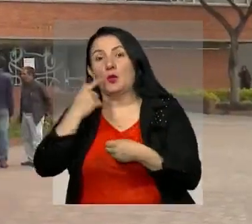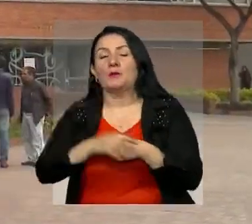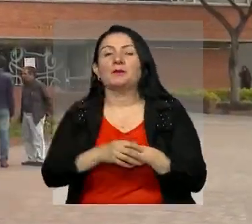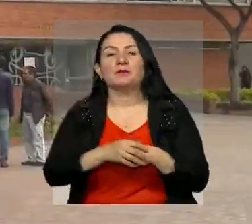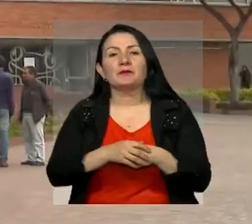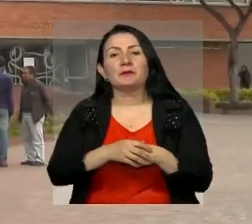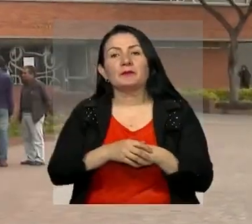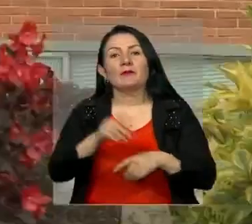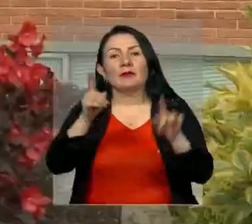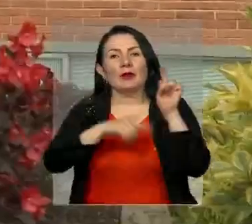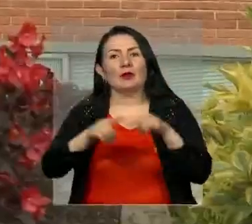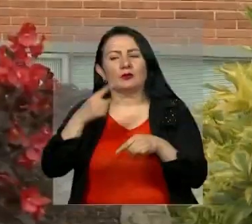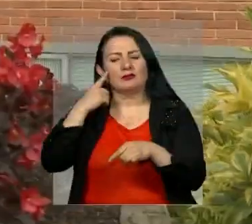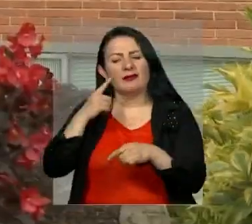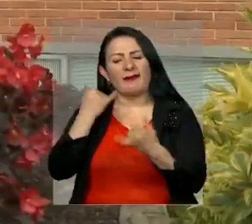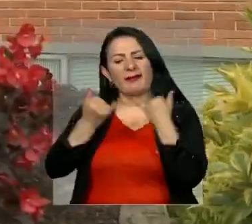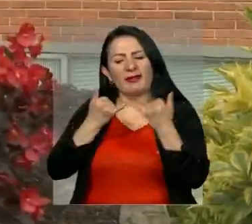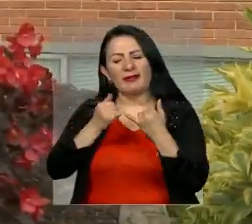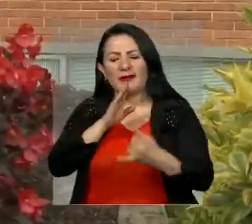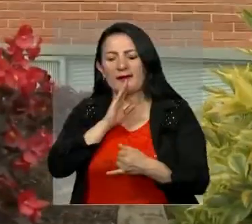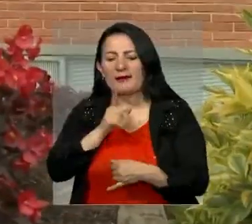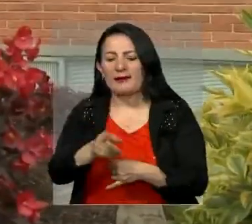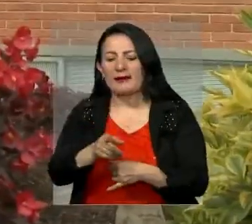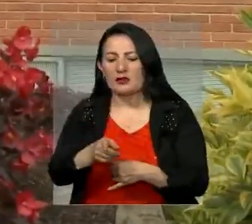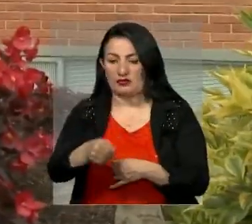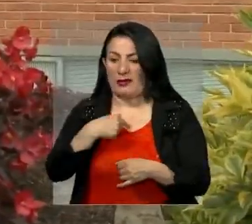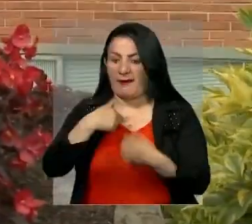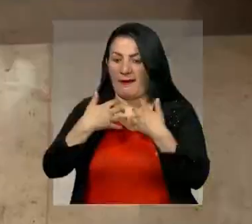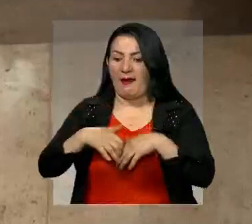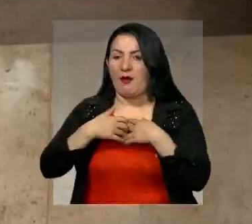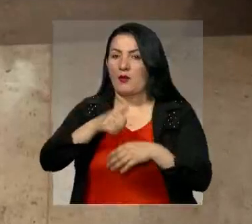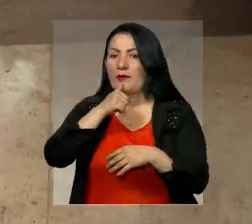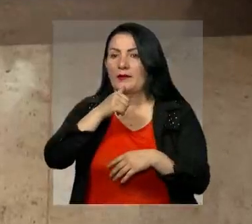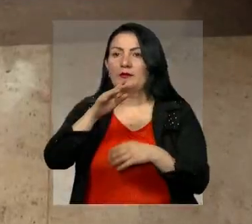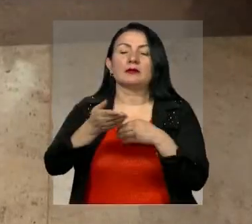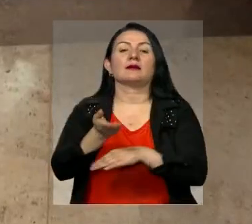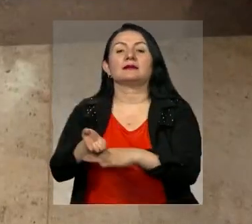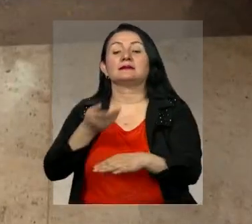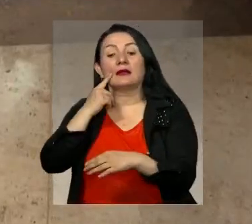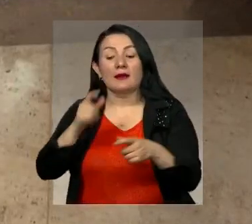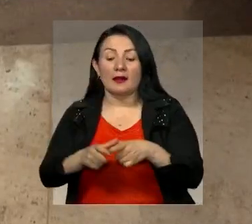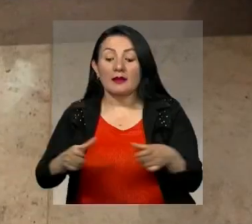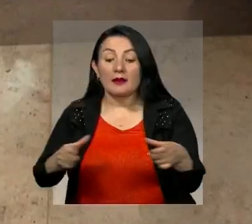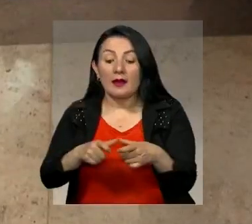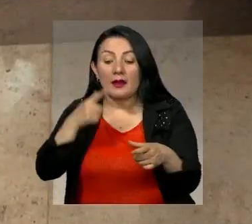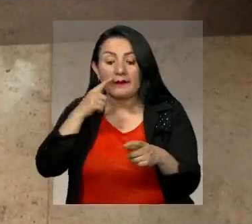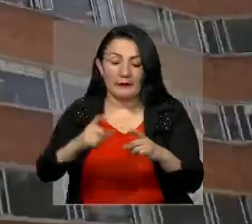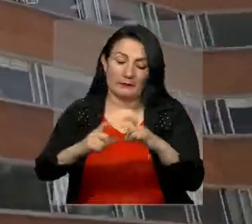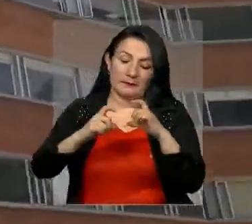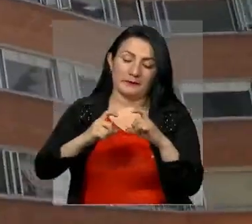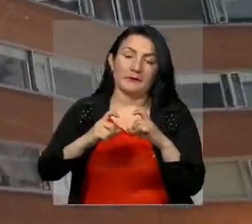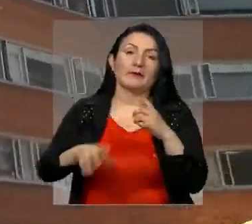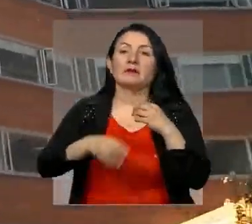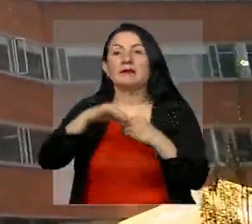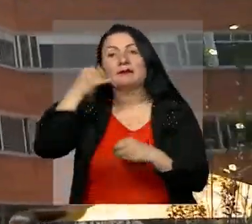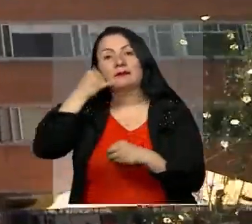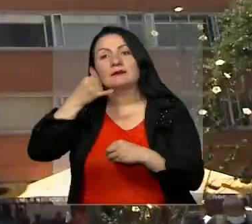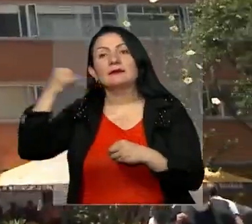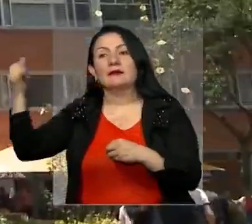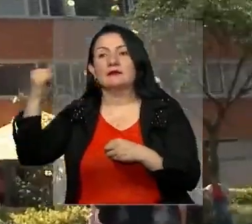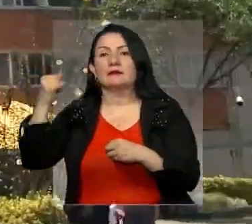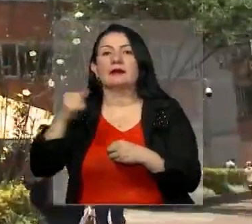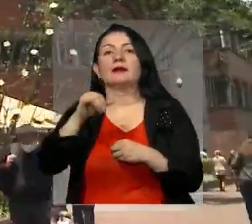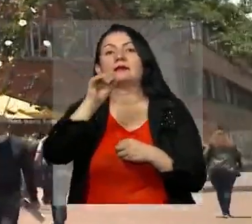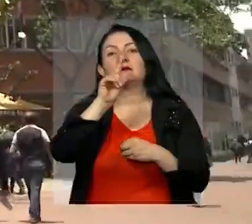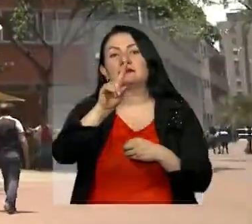Si un usuario quiere validar la identidad de una persona que dice ser del acueducto, puede exigirle que le muestre el carnet que lo identifica y llamar al call center